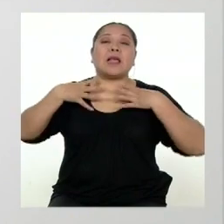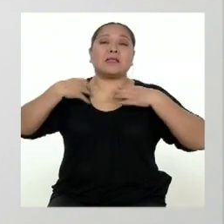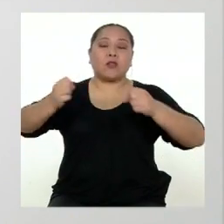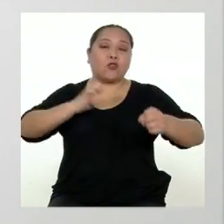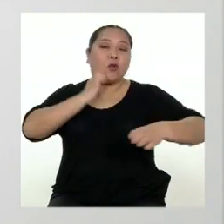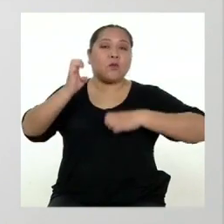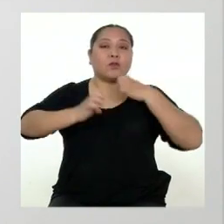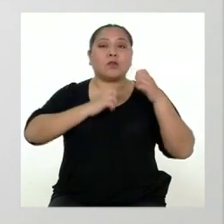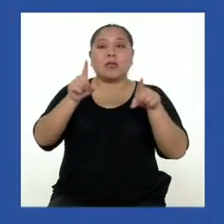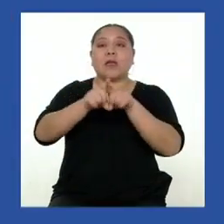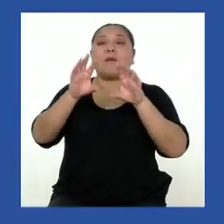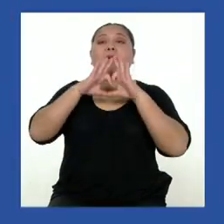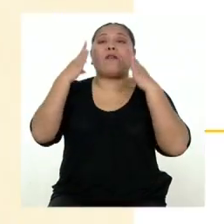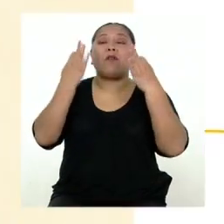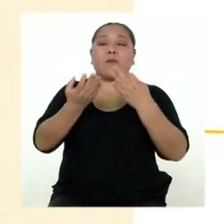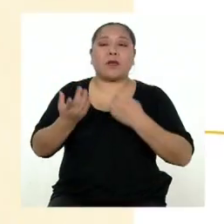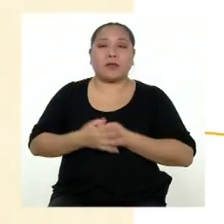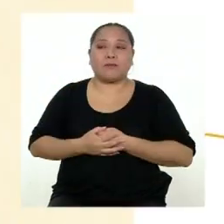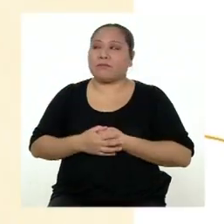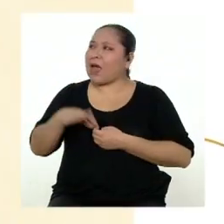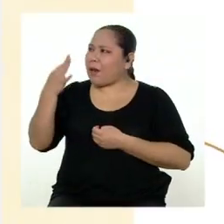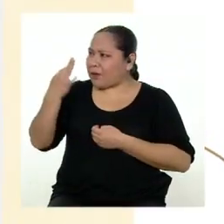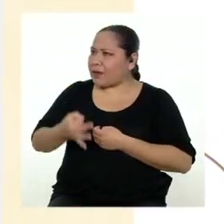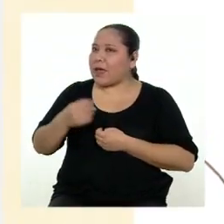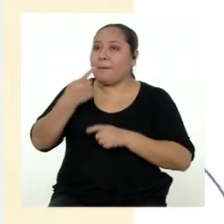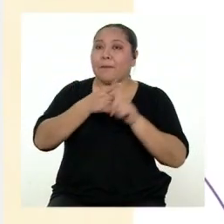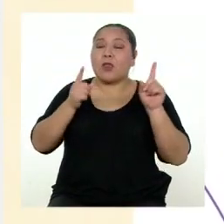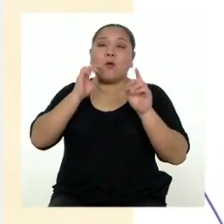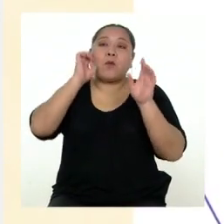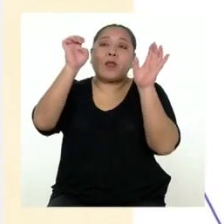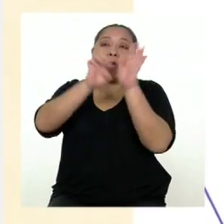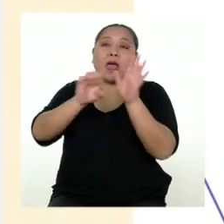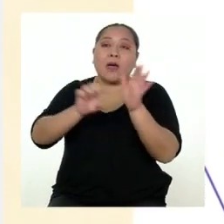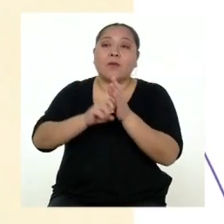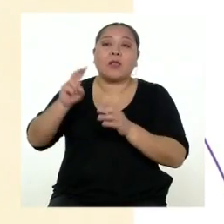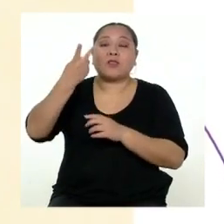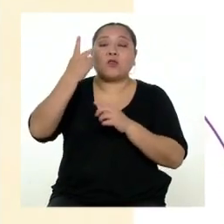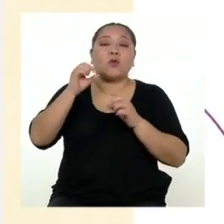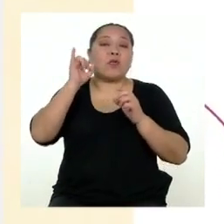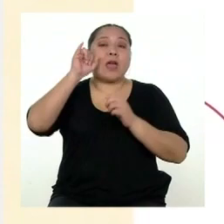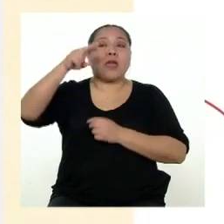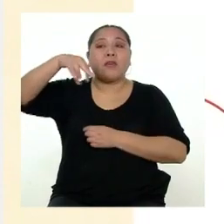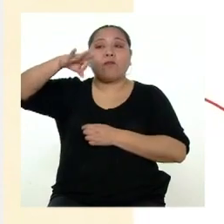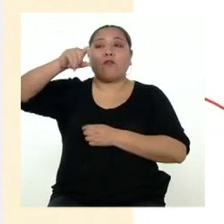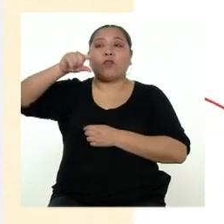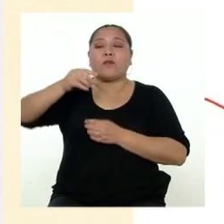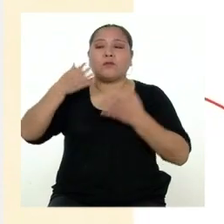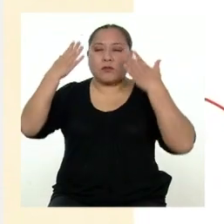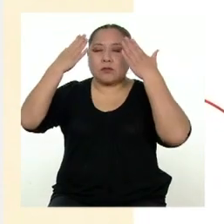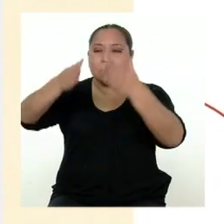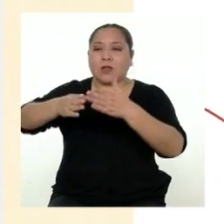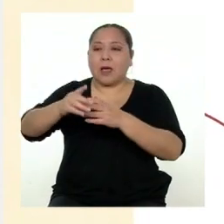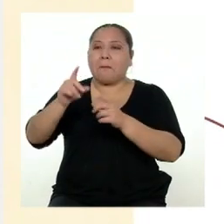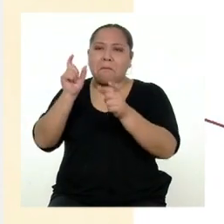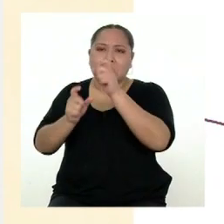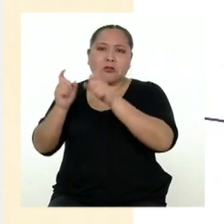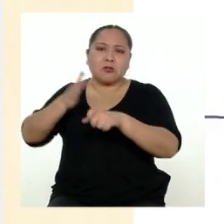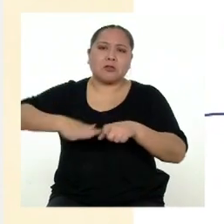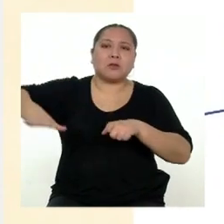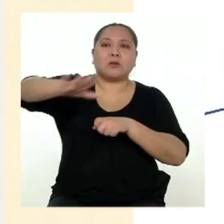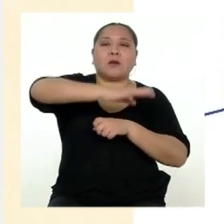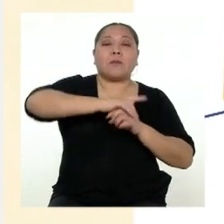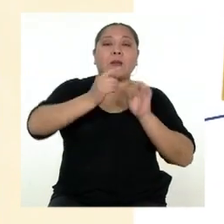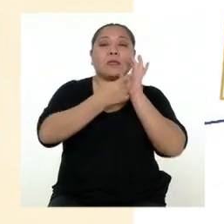emocional y de la familia. Es verdad, pero, por ejemplo, la segunda infografía está dirigida al público en general y